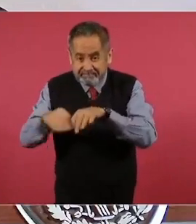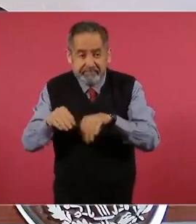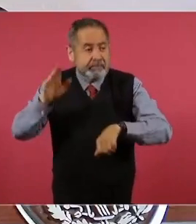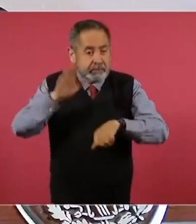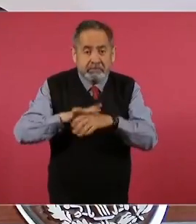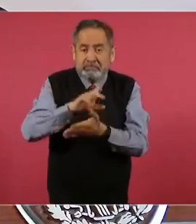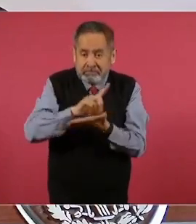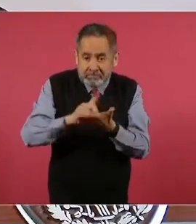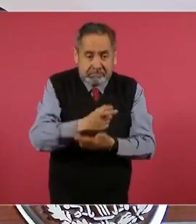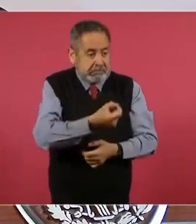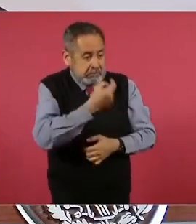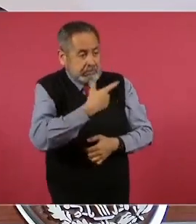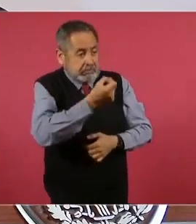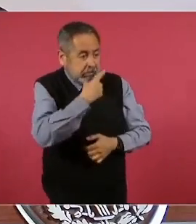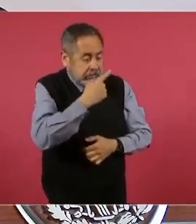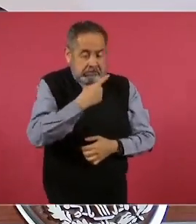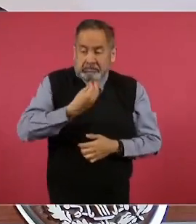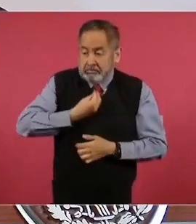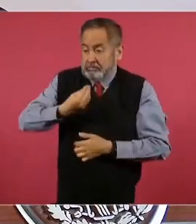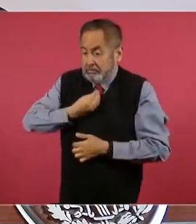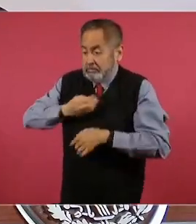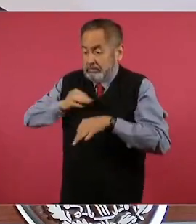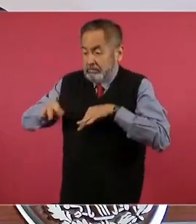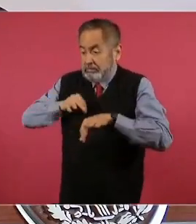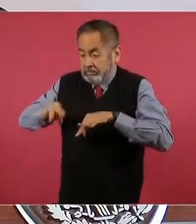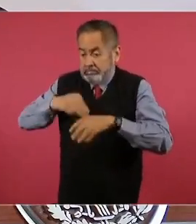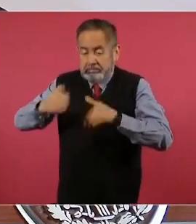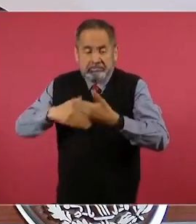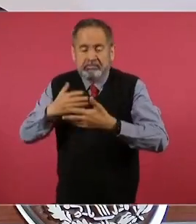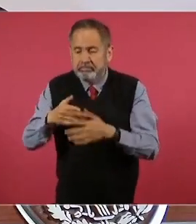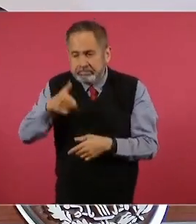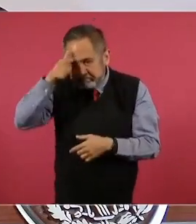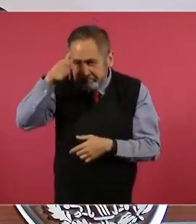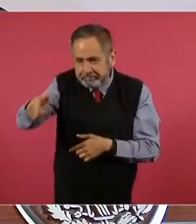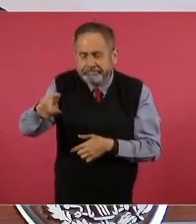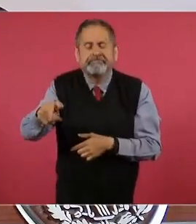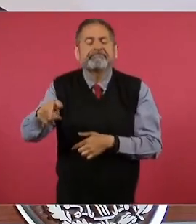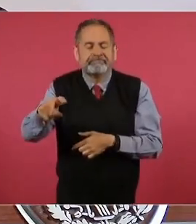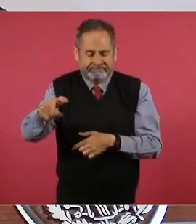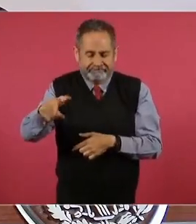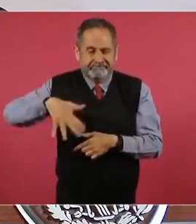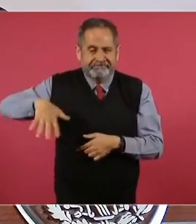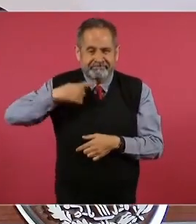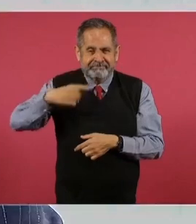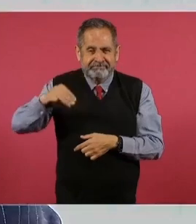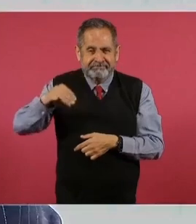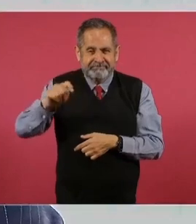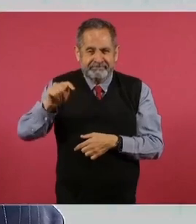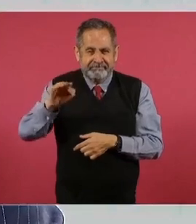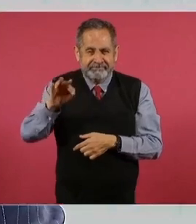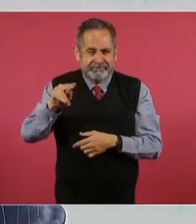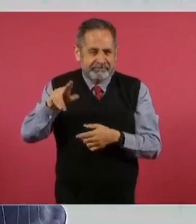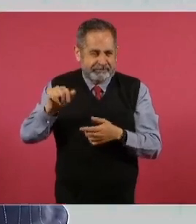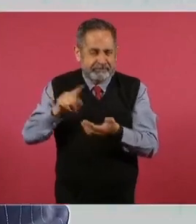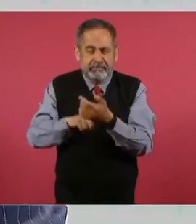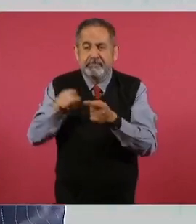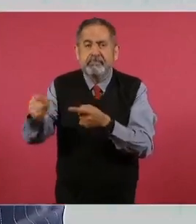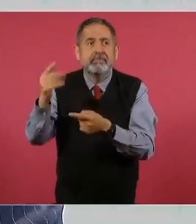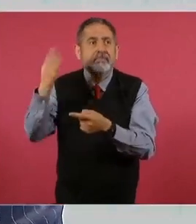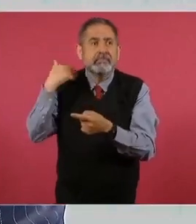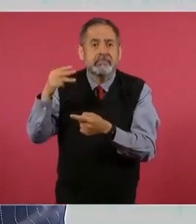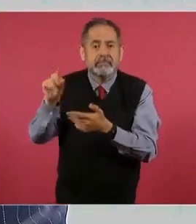encuesta focalizada sobre consumo de sustancias, esta a la que nos referimos, que se realizó en el mes de mayo,